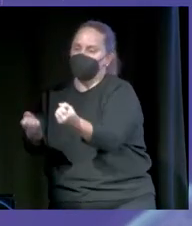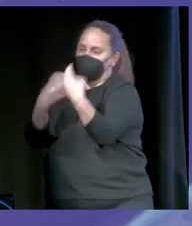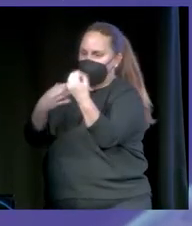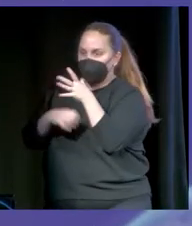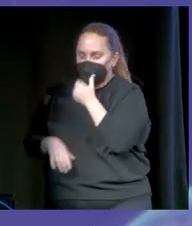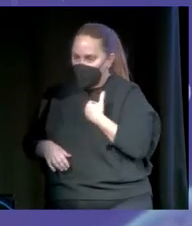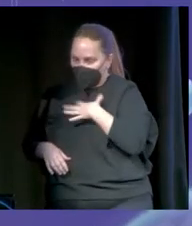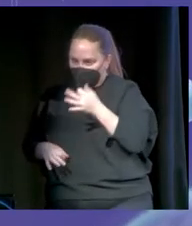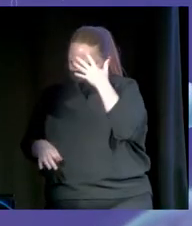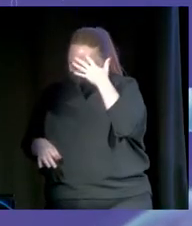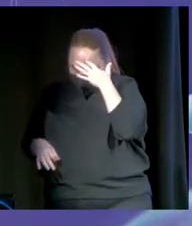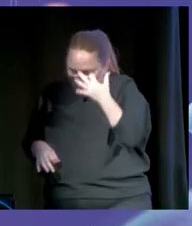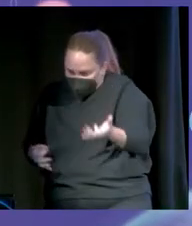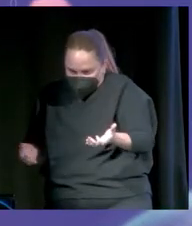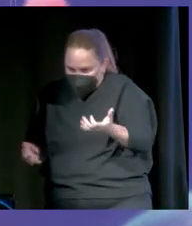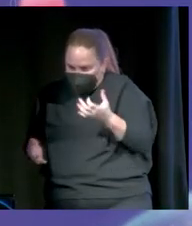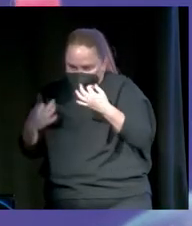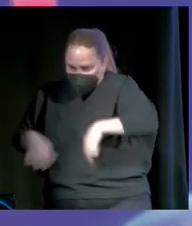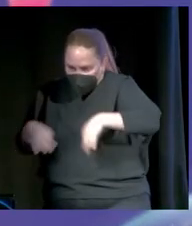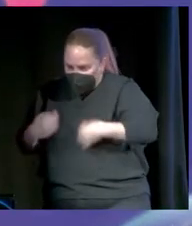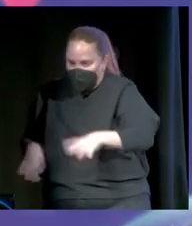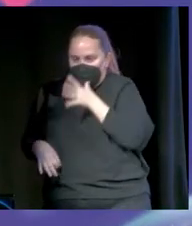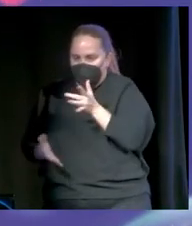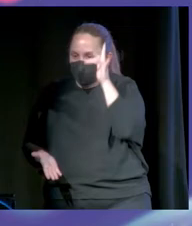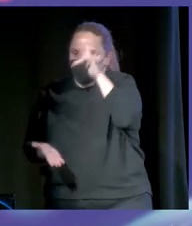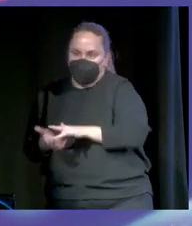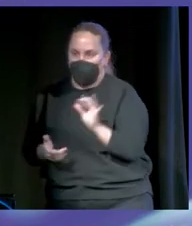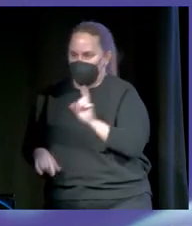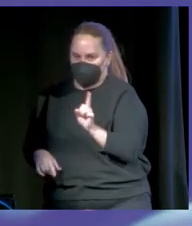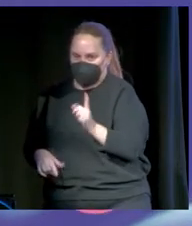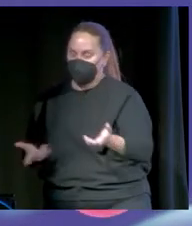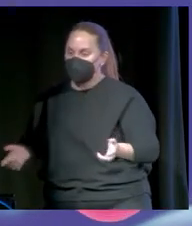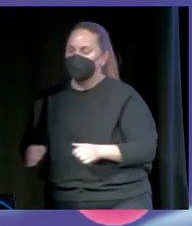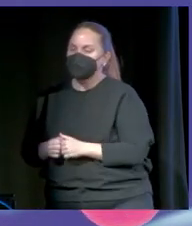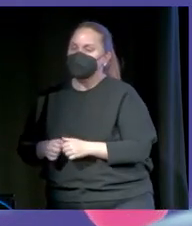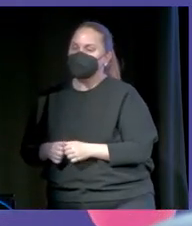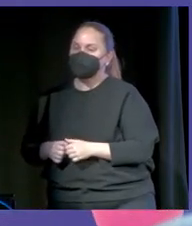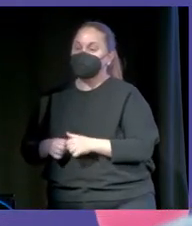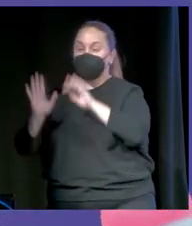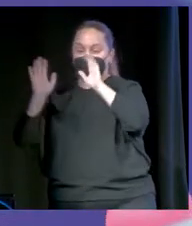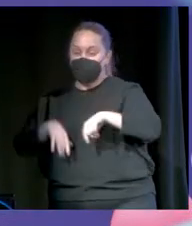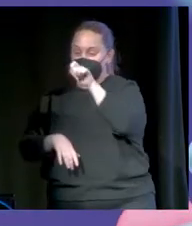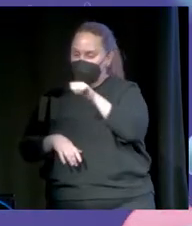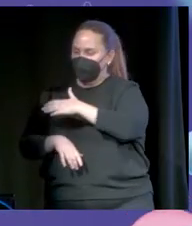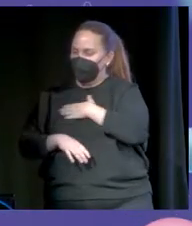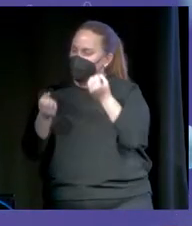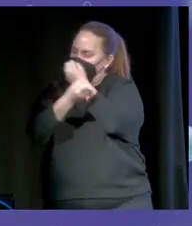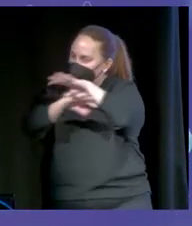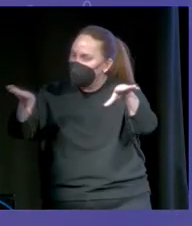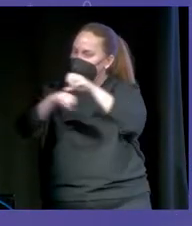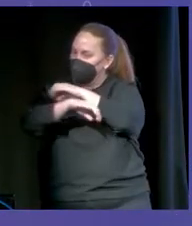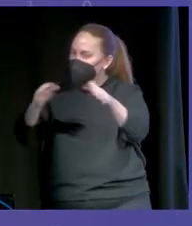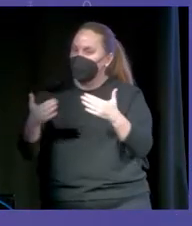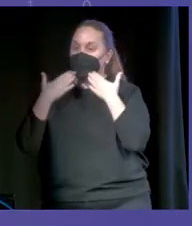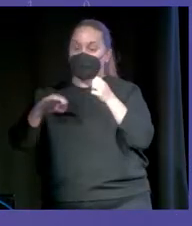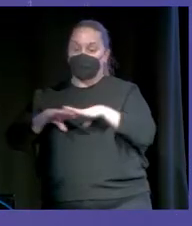porque debo ser el más pringado del mundo. Porque a mí, desde luego, todas esas cosas no me han pasado. Y creo que el índice más alto de fracaso de gente que intenta divulgar en redes sociales es